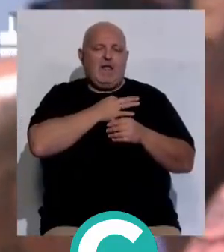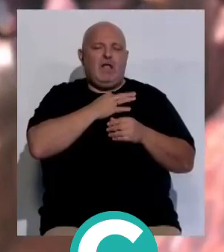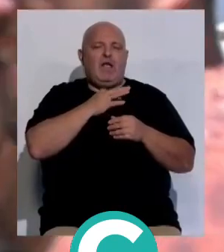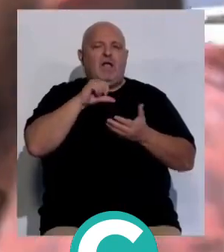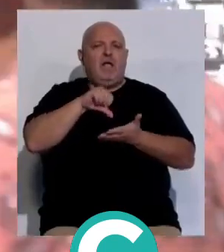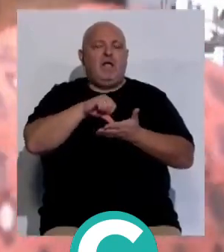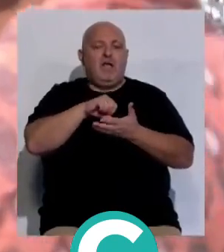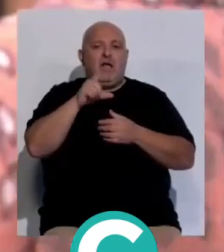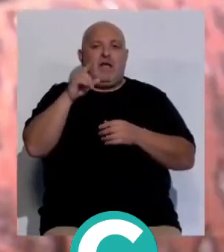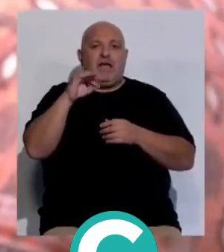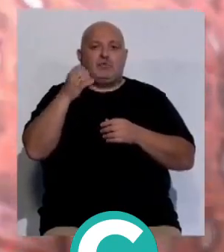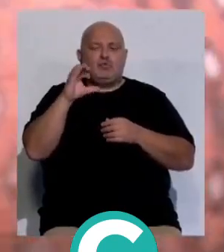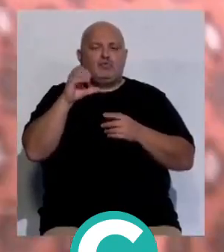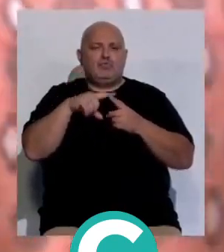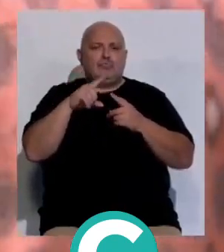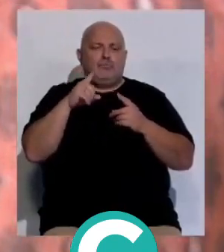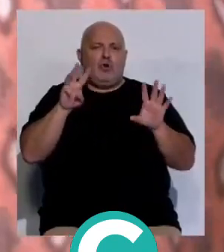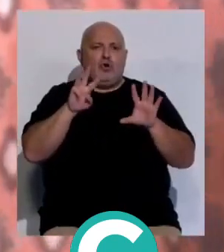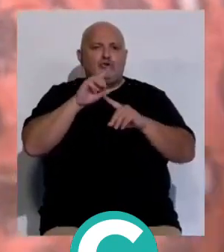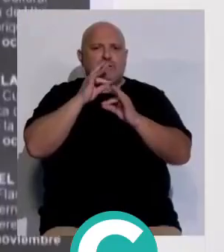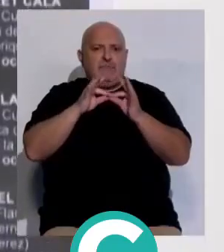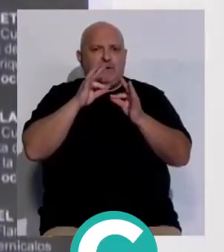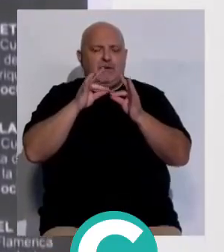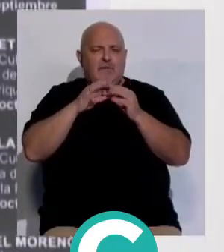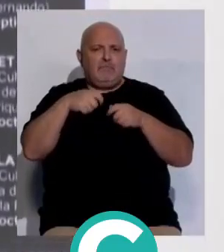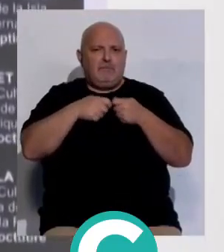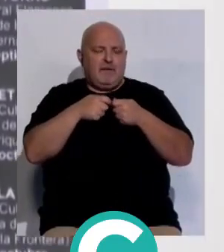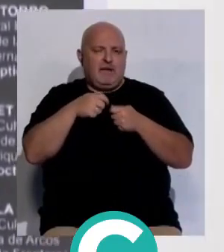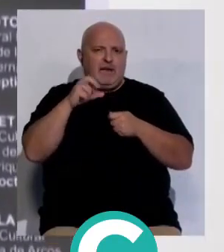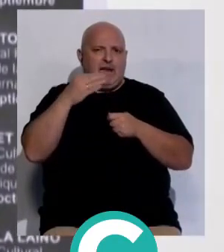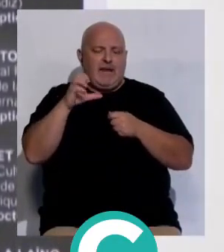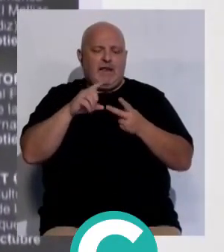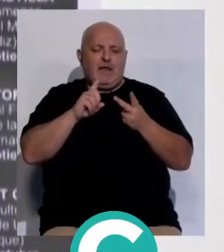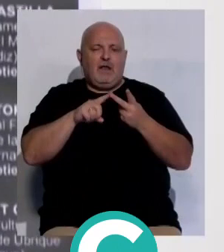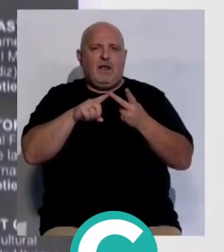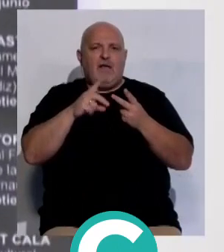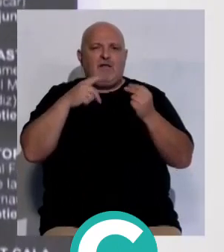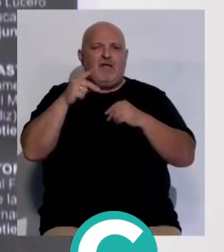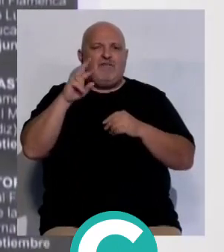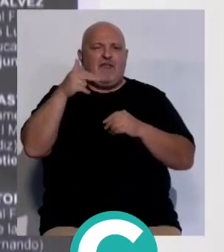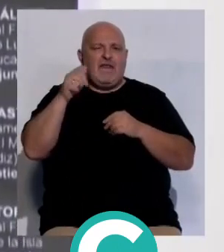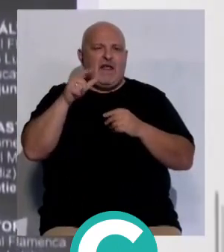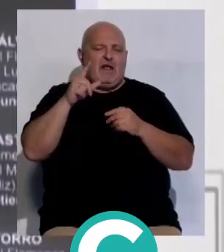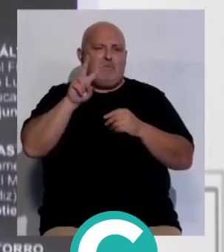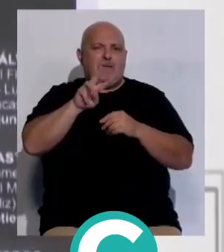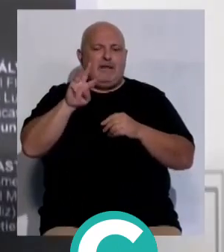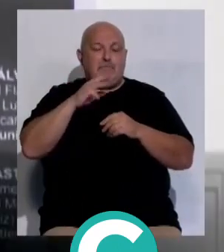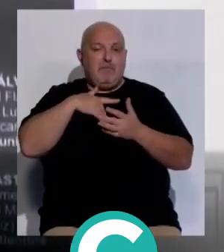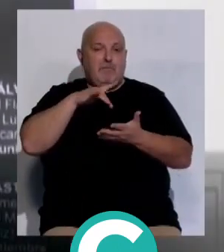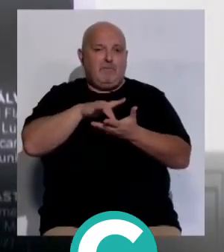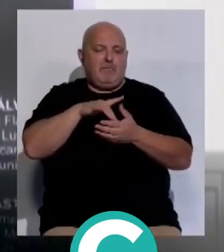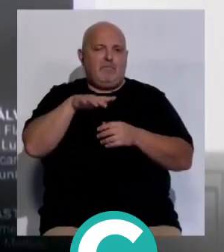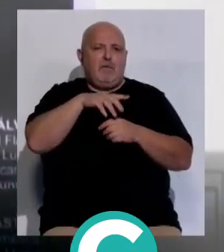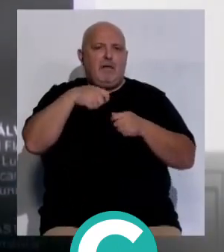capital, el isleño Jesús Castilla estará el 8 de septiembre en la Peña Enrique el Mellizo y la bailadora Virginia Vélez el 23 del mismo